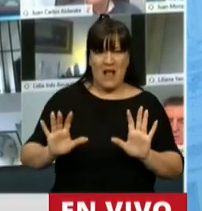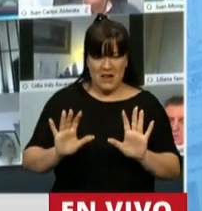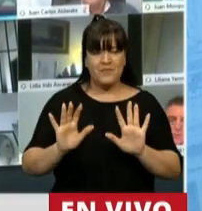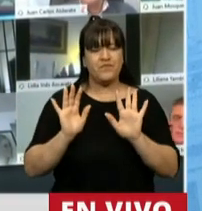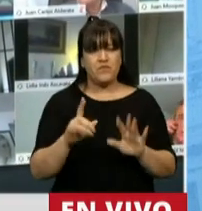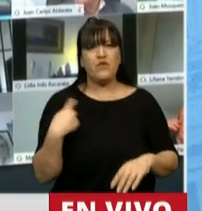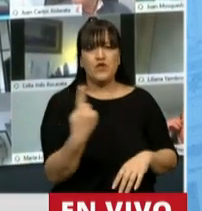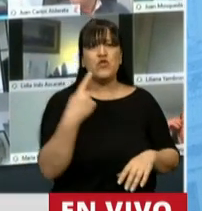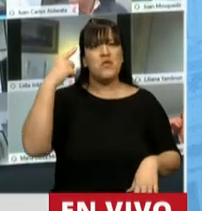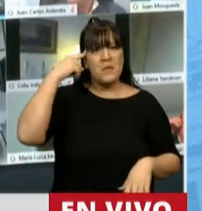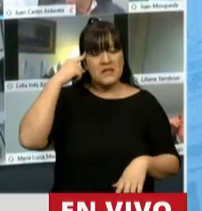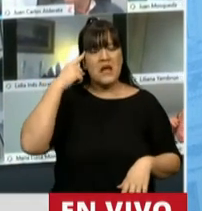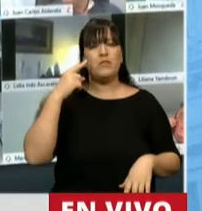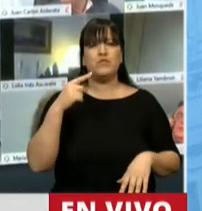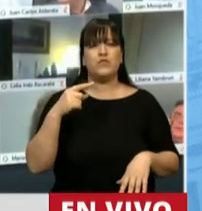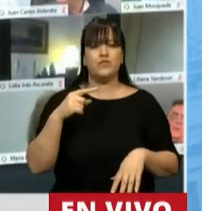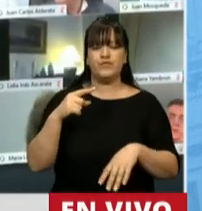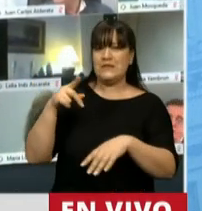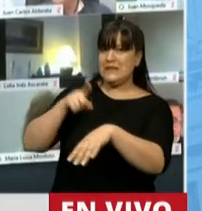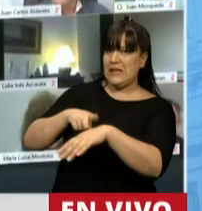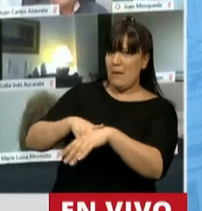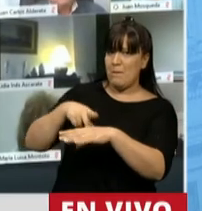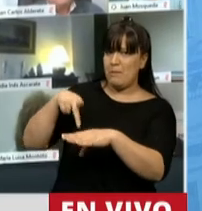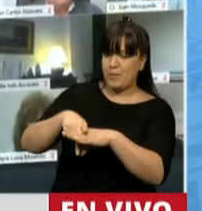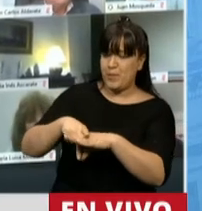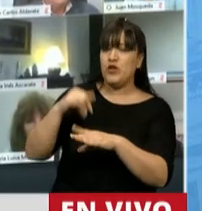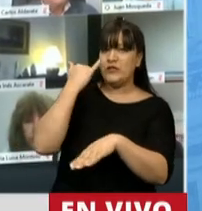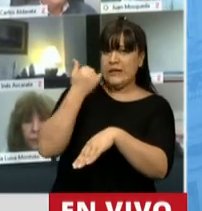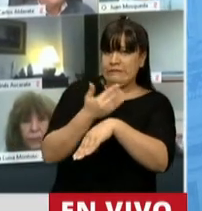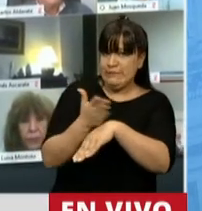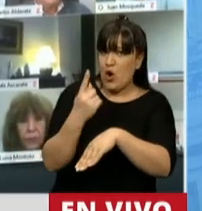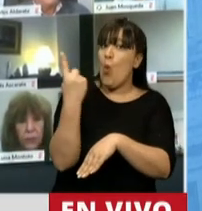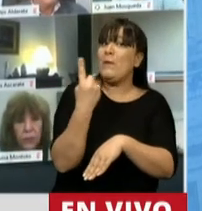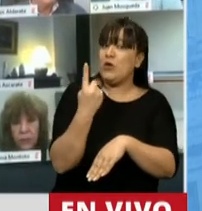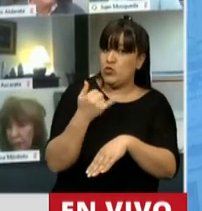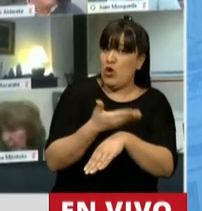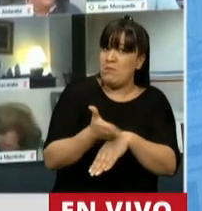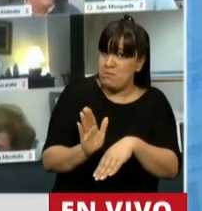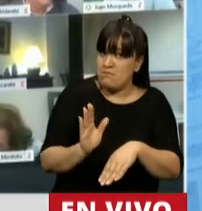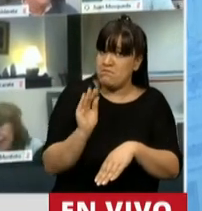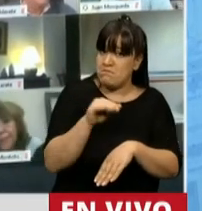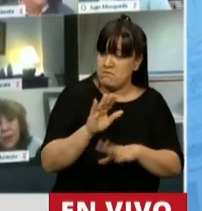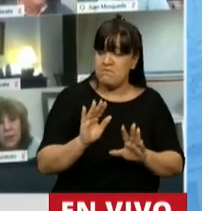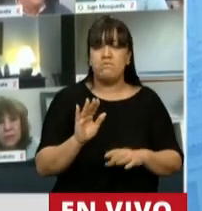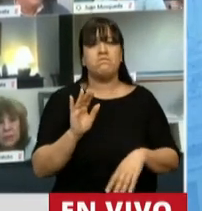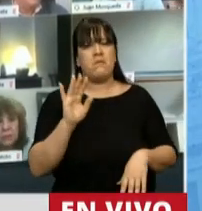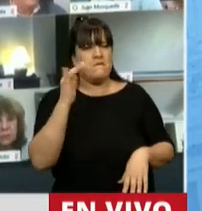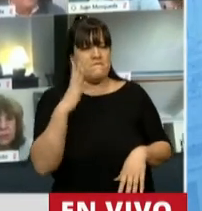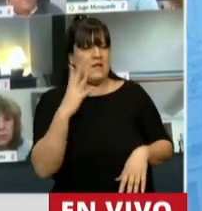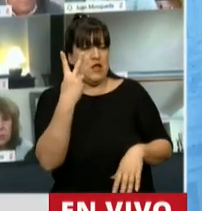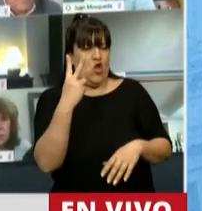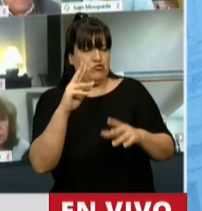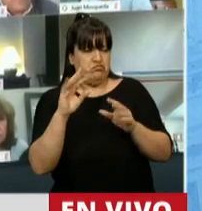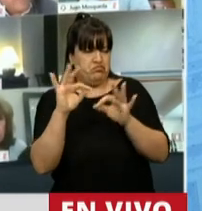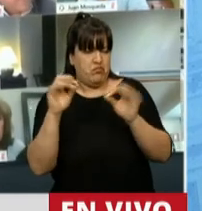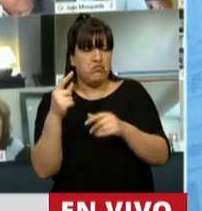Consideramos que después de 24 años... tiempo, diputado. Está pasado el momento. Cierro. Dos oraciones. Después de